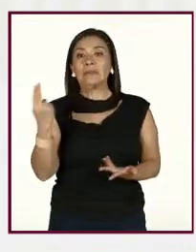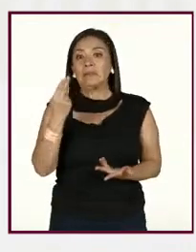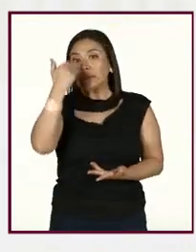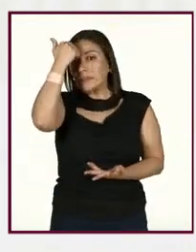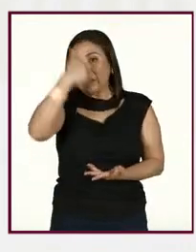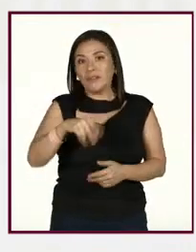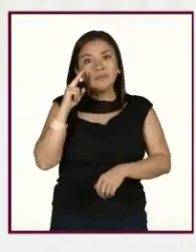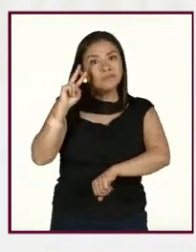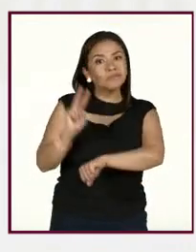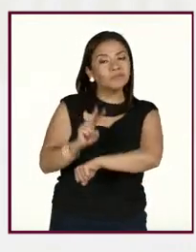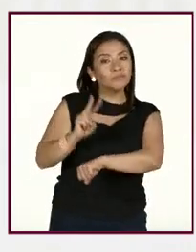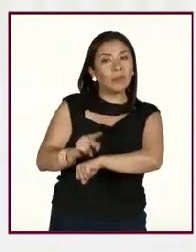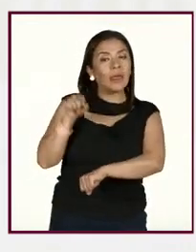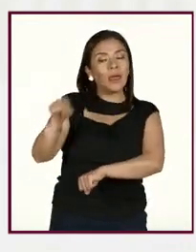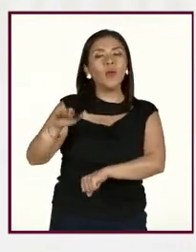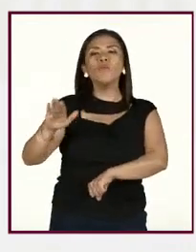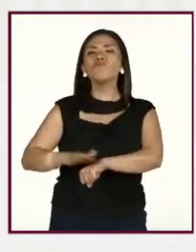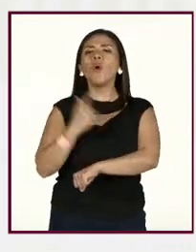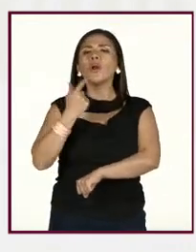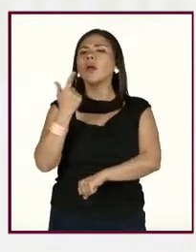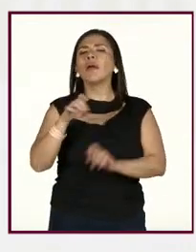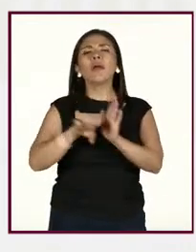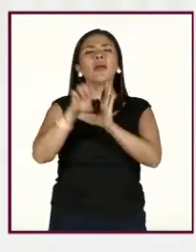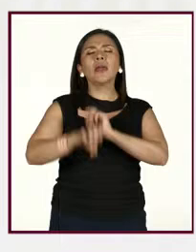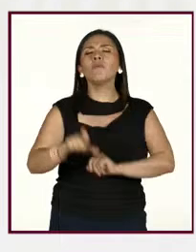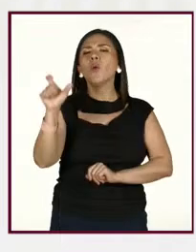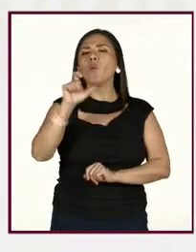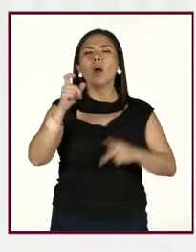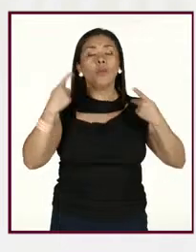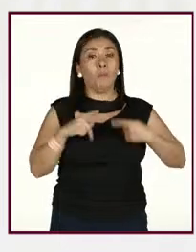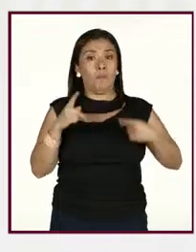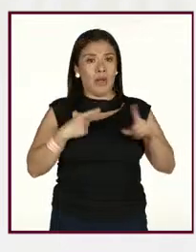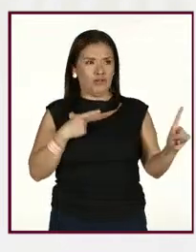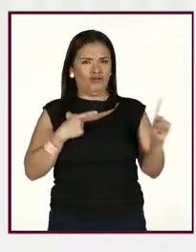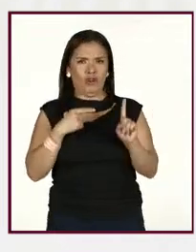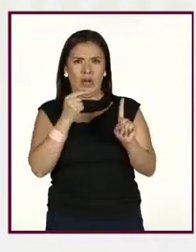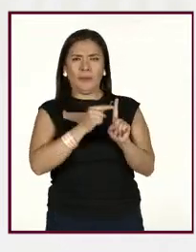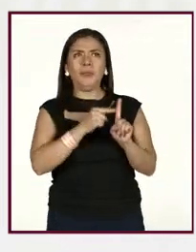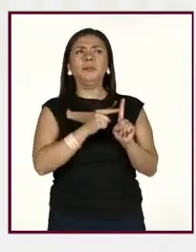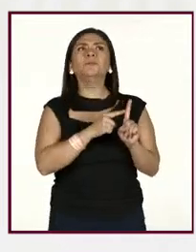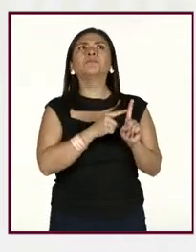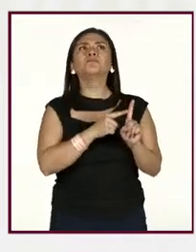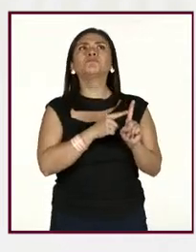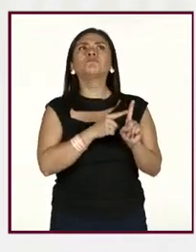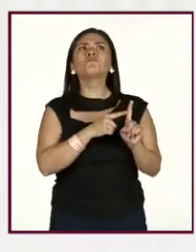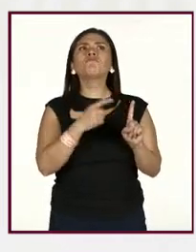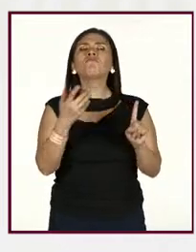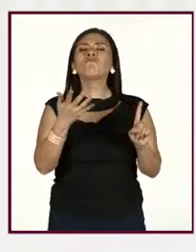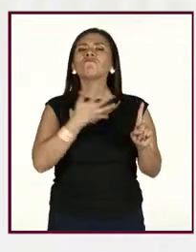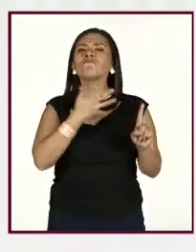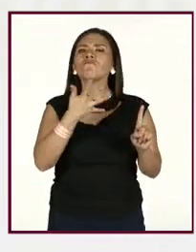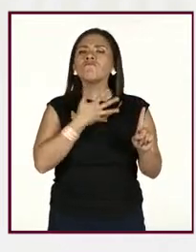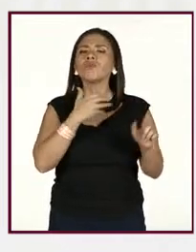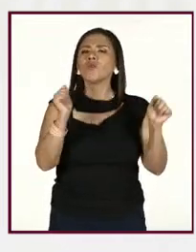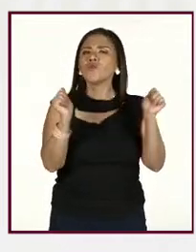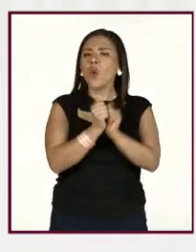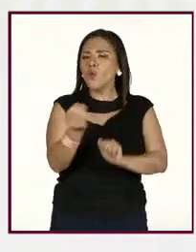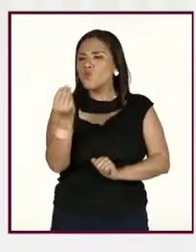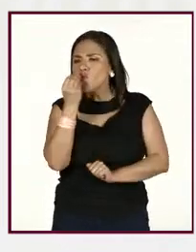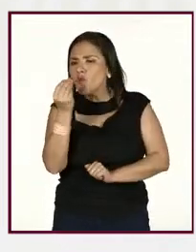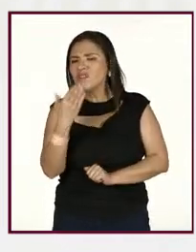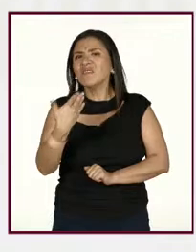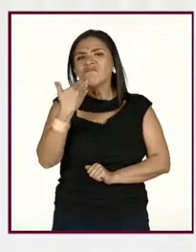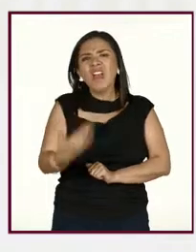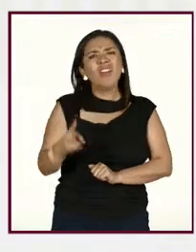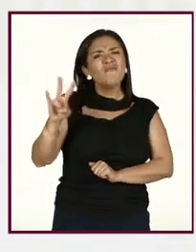que tomar en cuenta, porque cuando una persona se encuentra con alimentos ricos